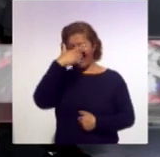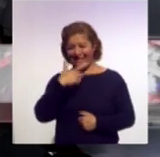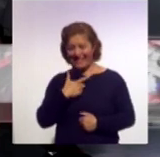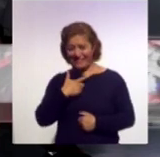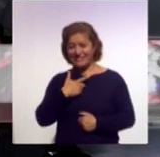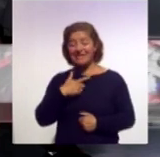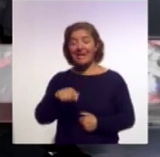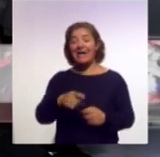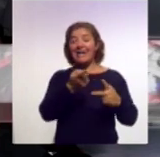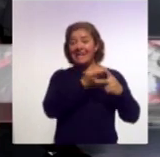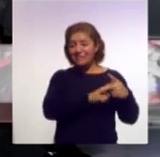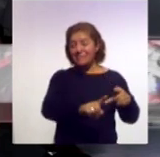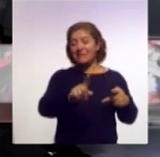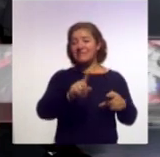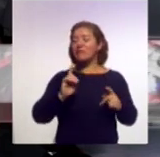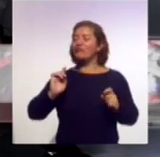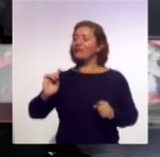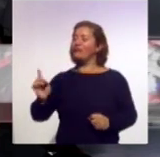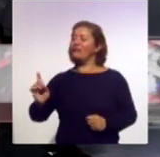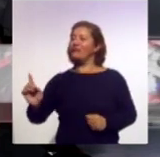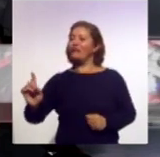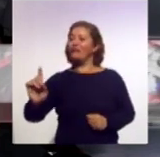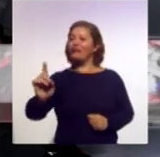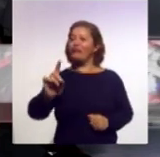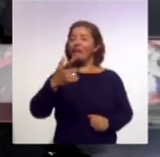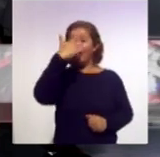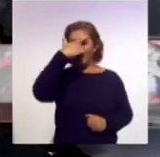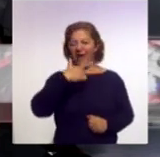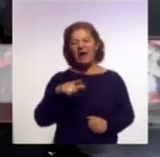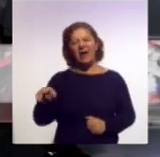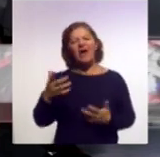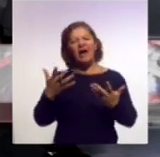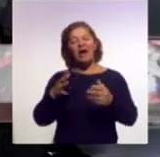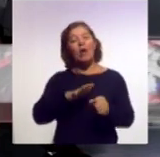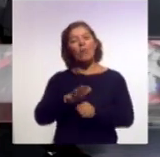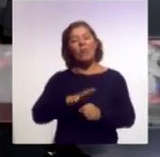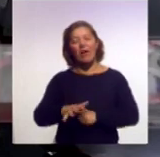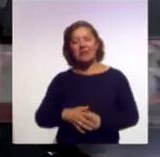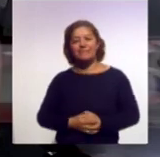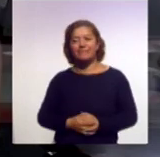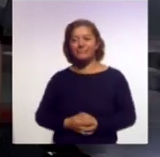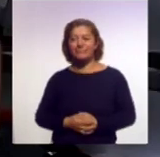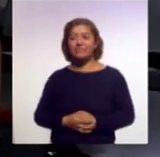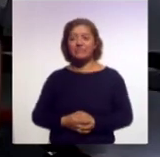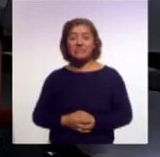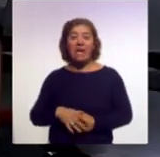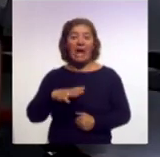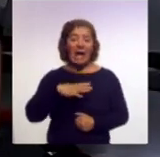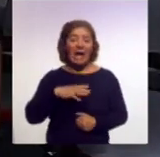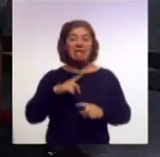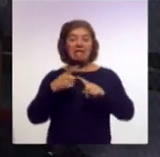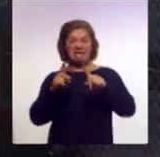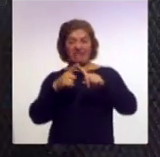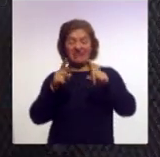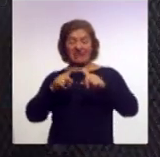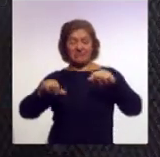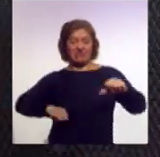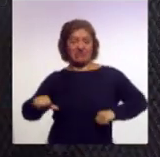comienza este recorrido nocturno. ¿En qué va a consistir coordinador? Bueno, tenemos un sinnúmero de actividades,